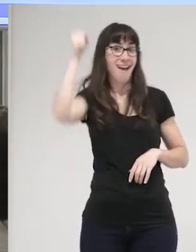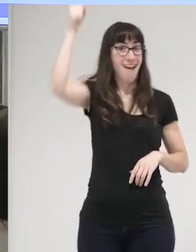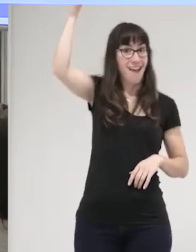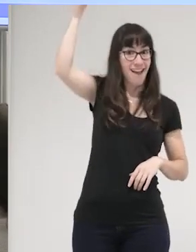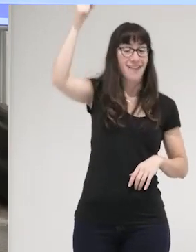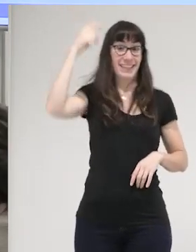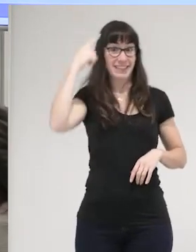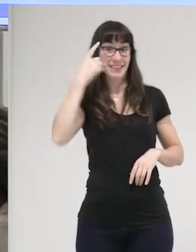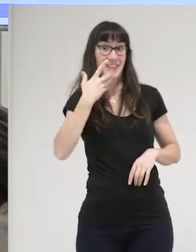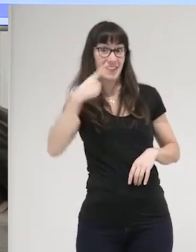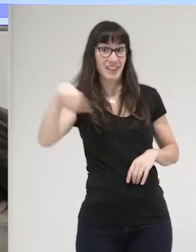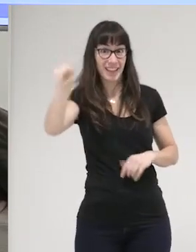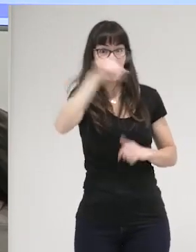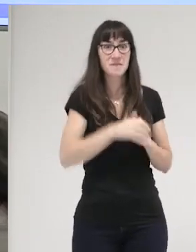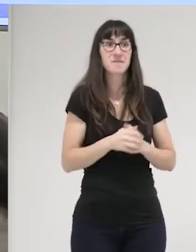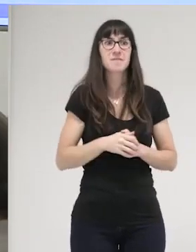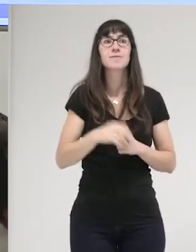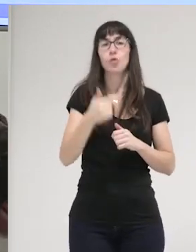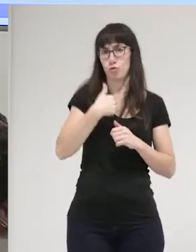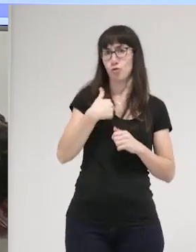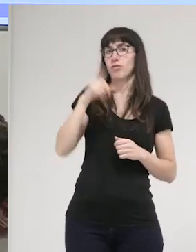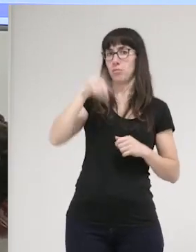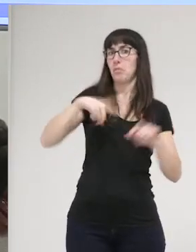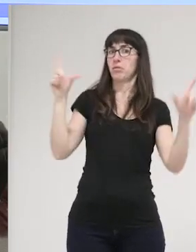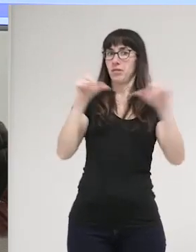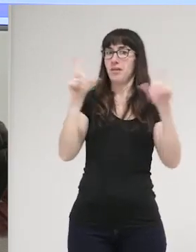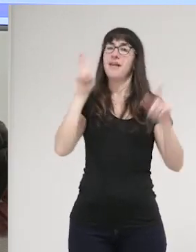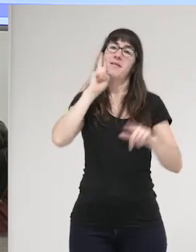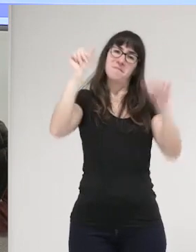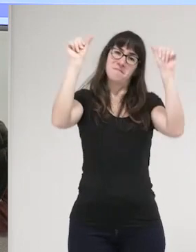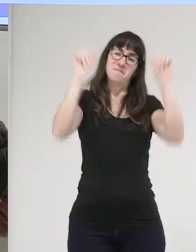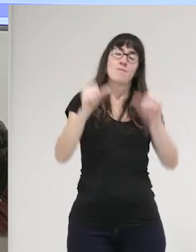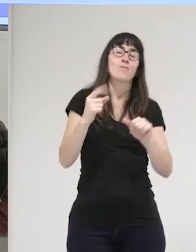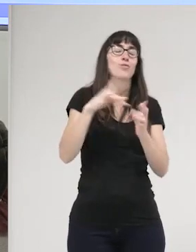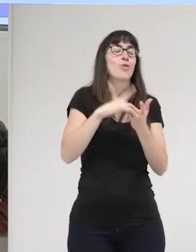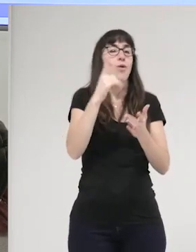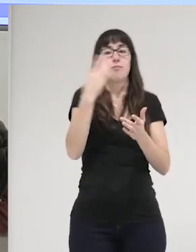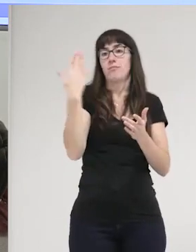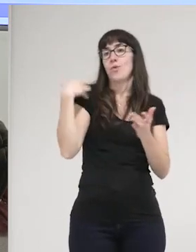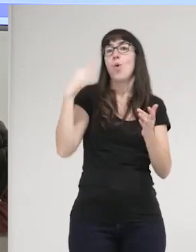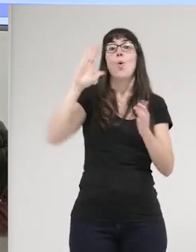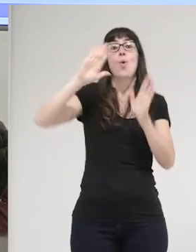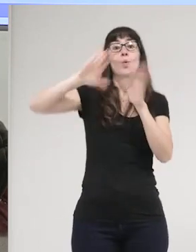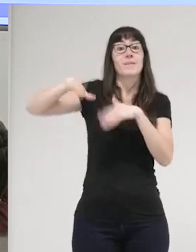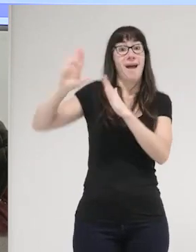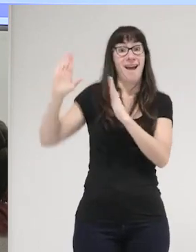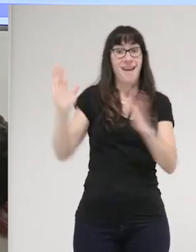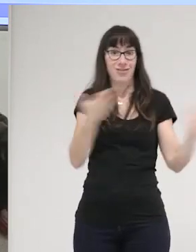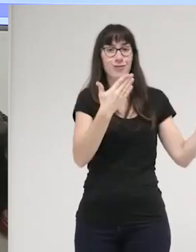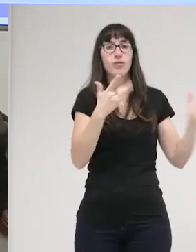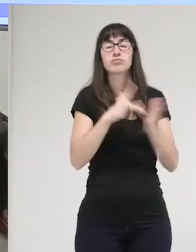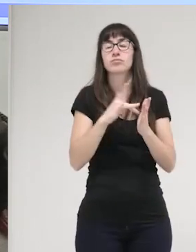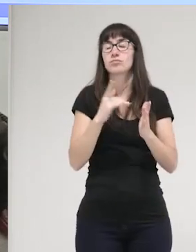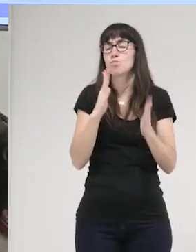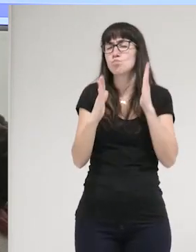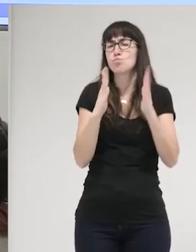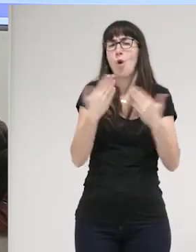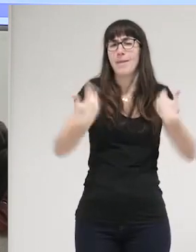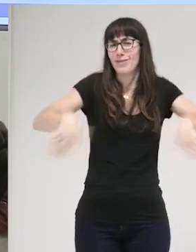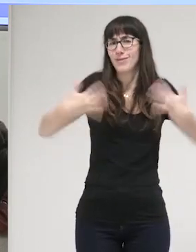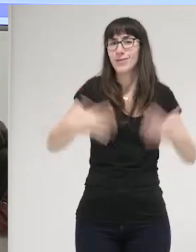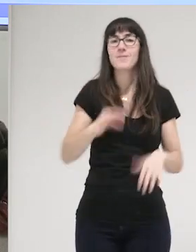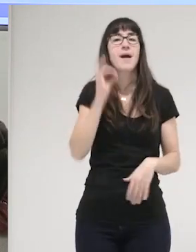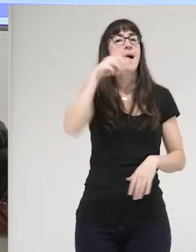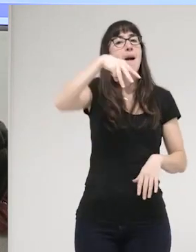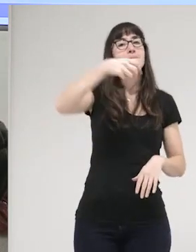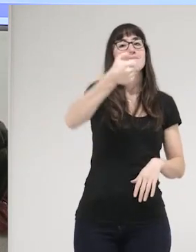¿sí? vale yo veo también Operación Triunfo y uno de los momentazos de la última edición fue el momento en el que María se encuentra con su